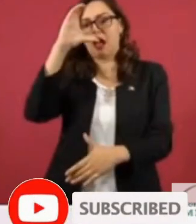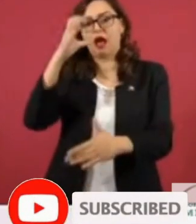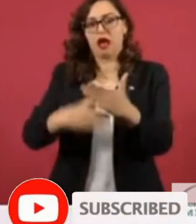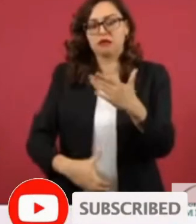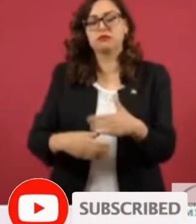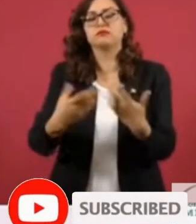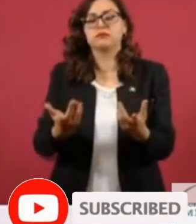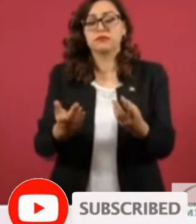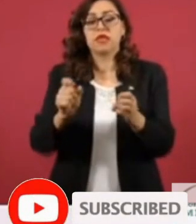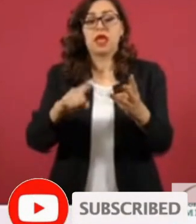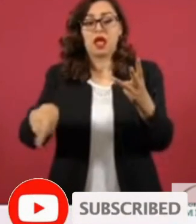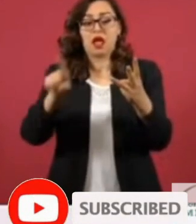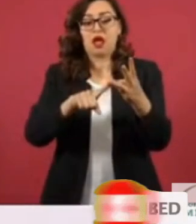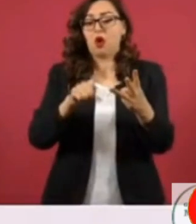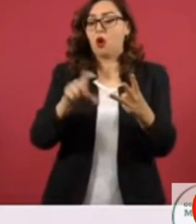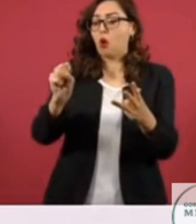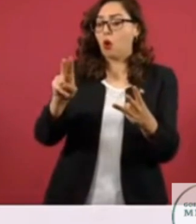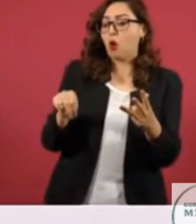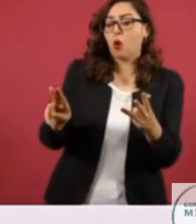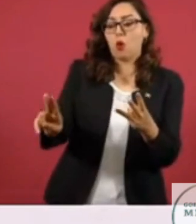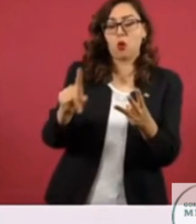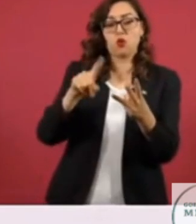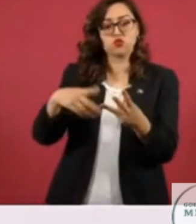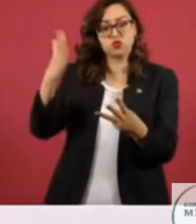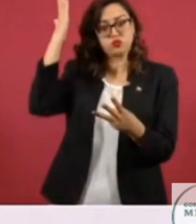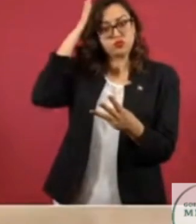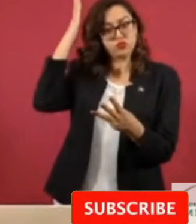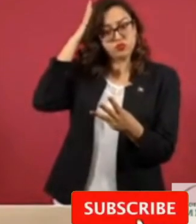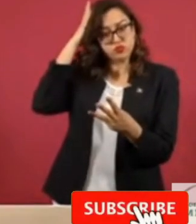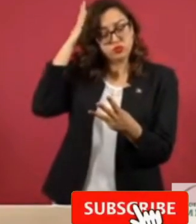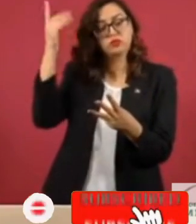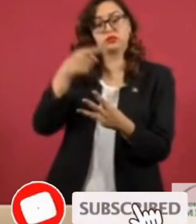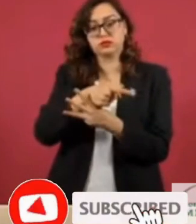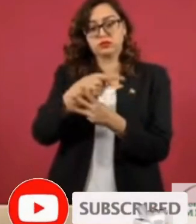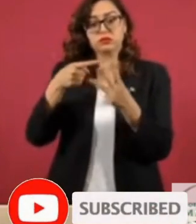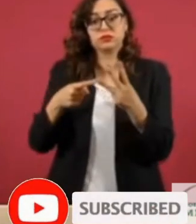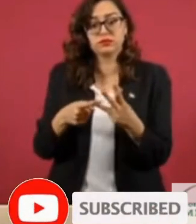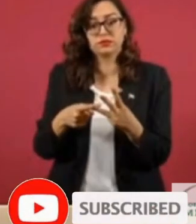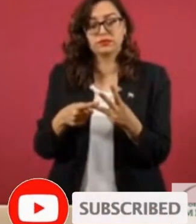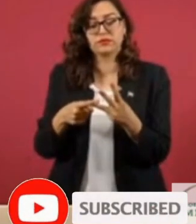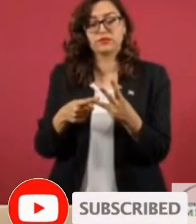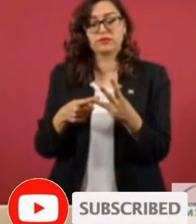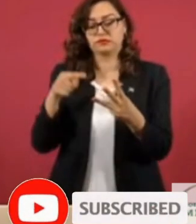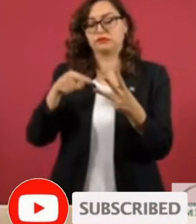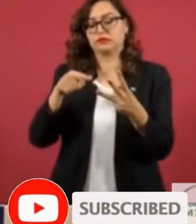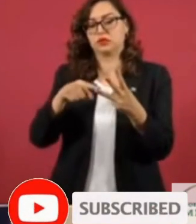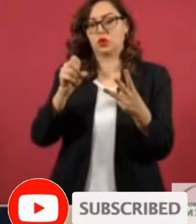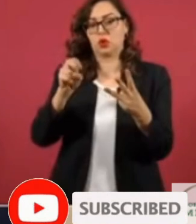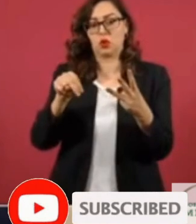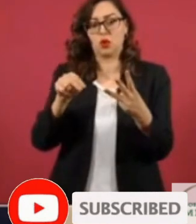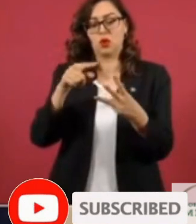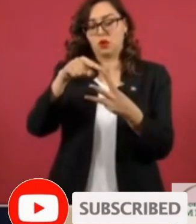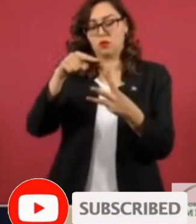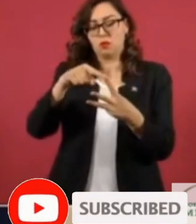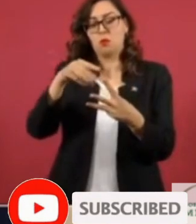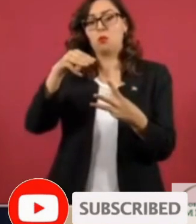así como por el secretario general de la ONU. Me refiero al primer ministro